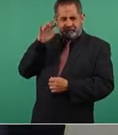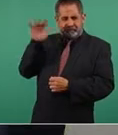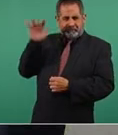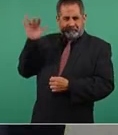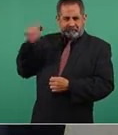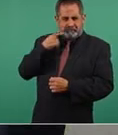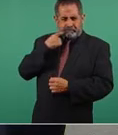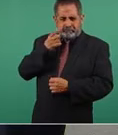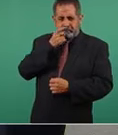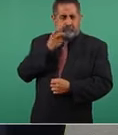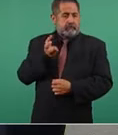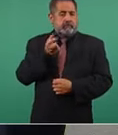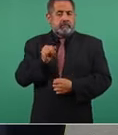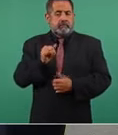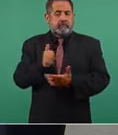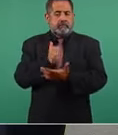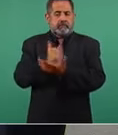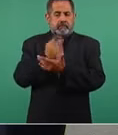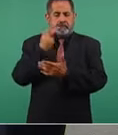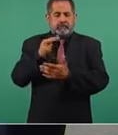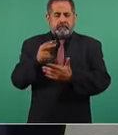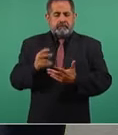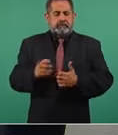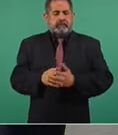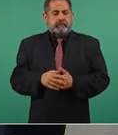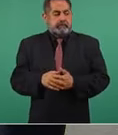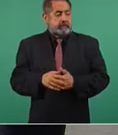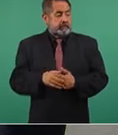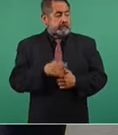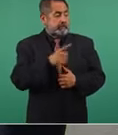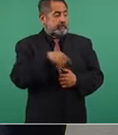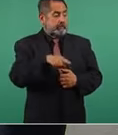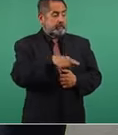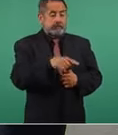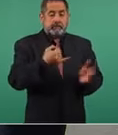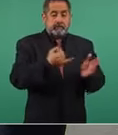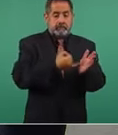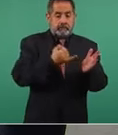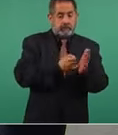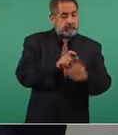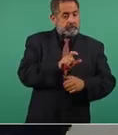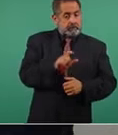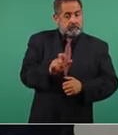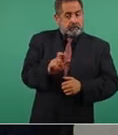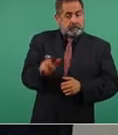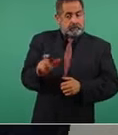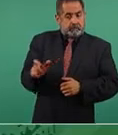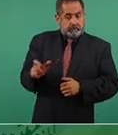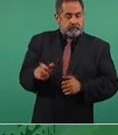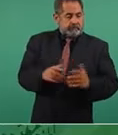la Ciudad de México. Los que pagan impuestos y